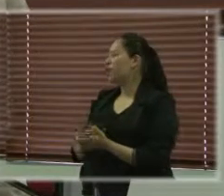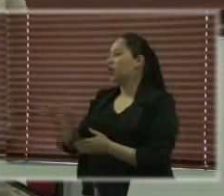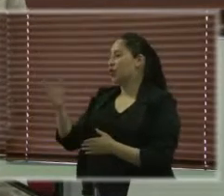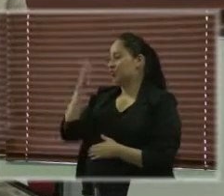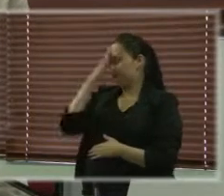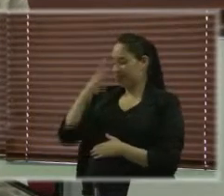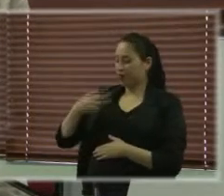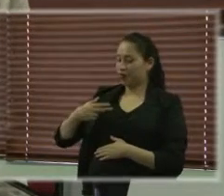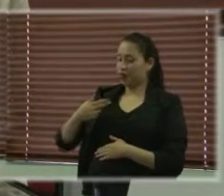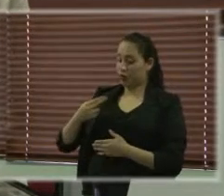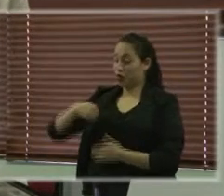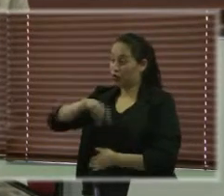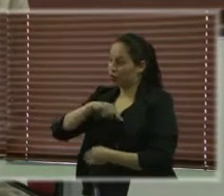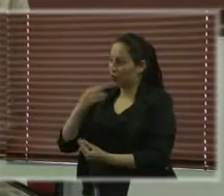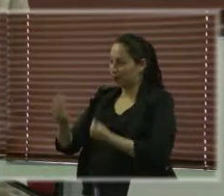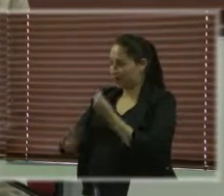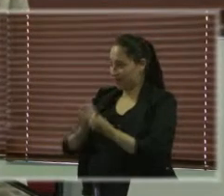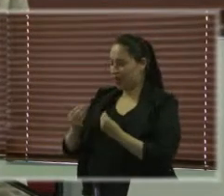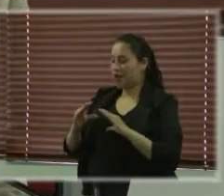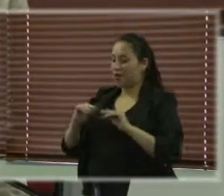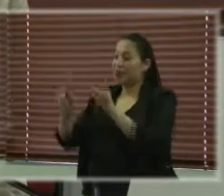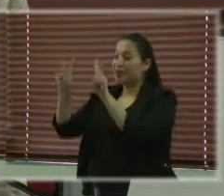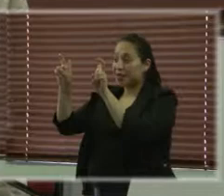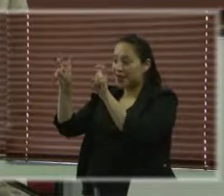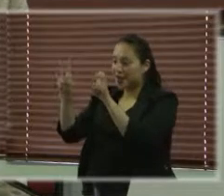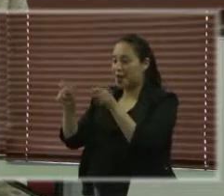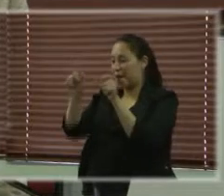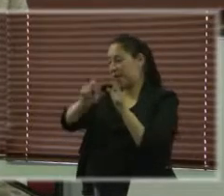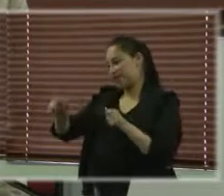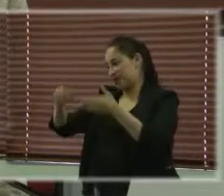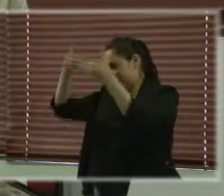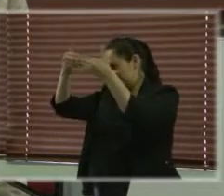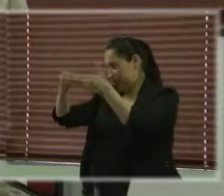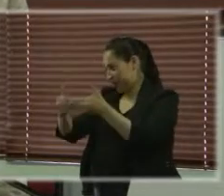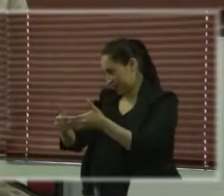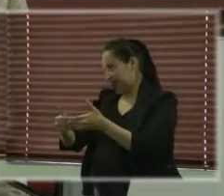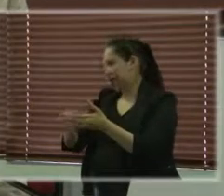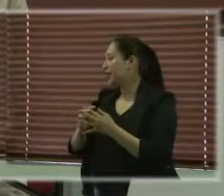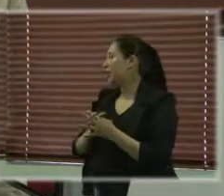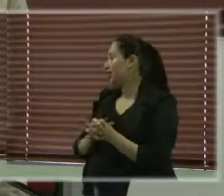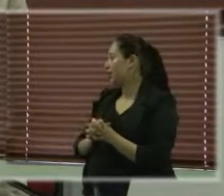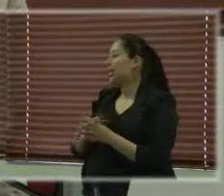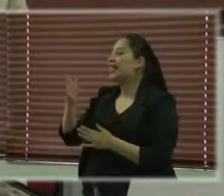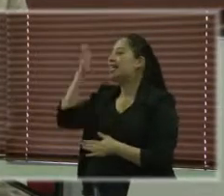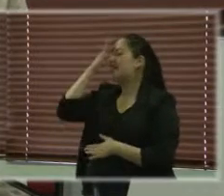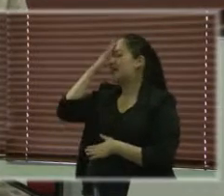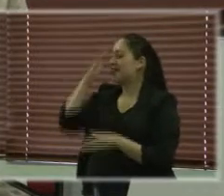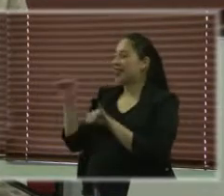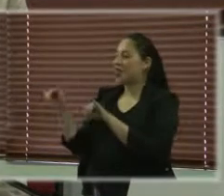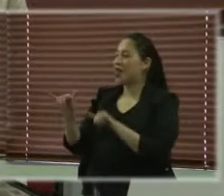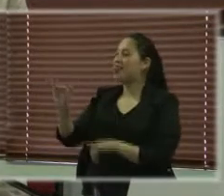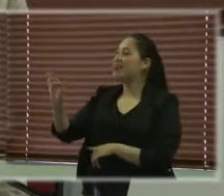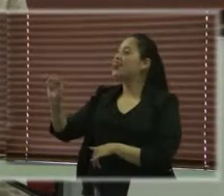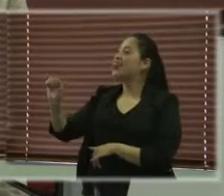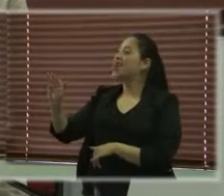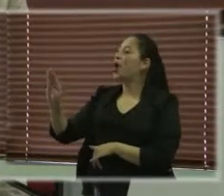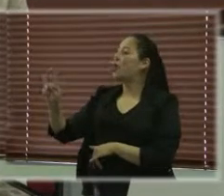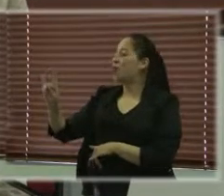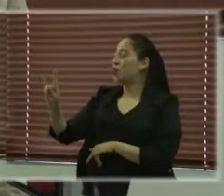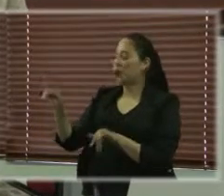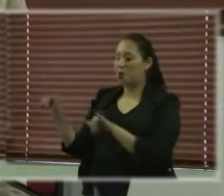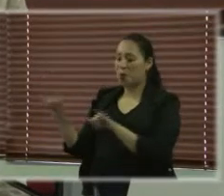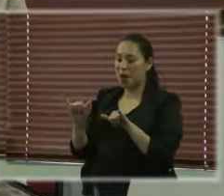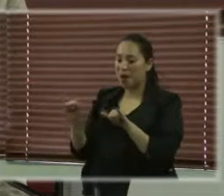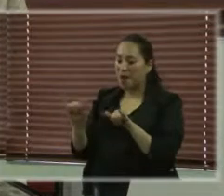sexualidad de personas con discapacidad ya de por sí es un tabú y la diversidad en la orientación sexual es otro tabú,